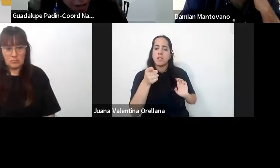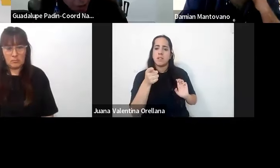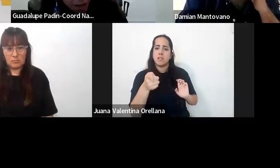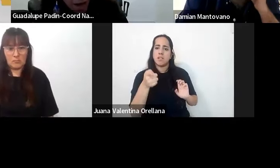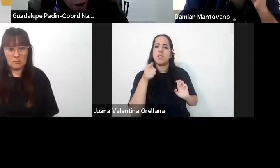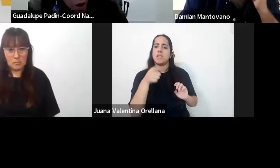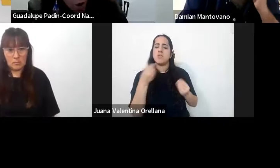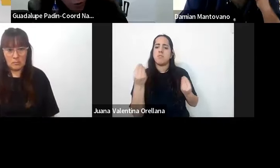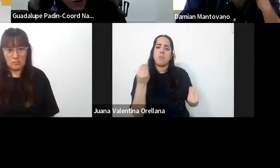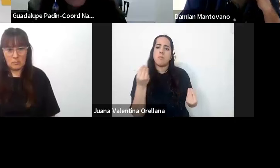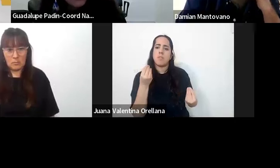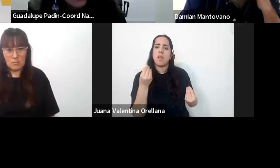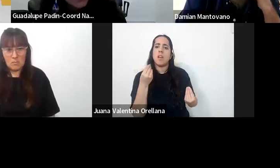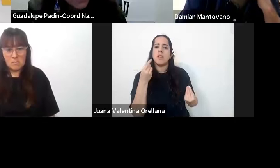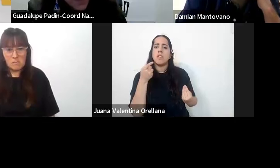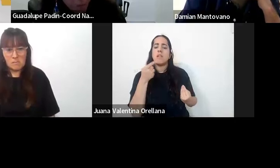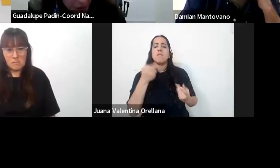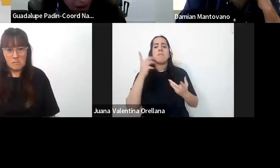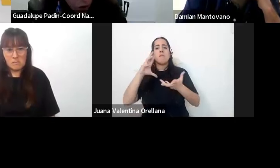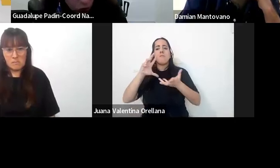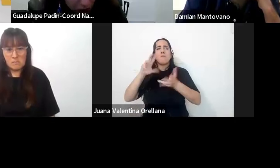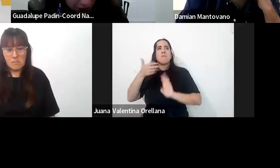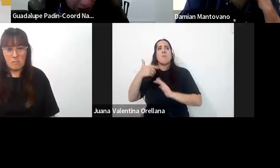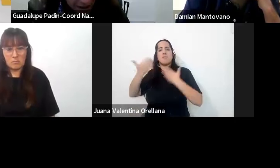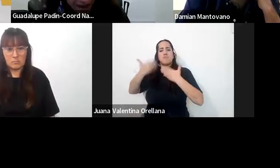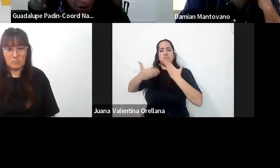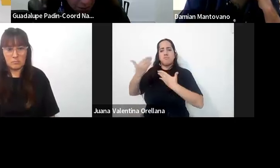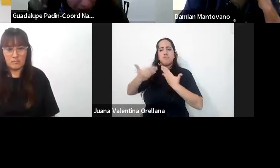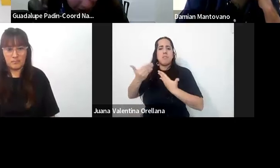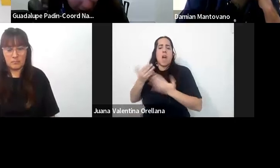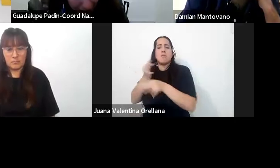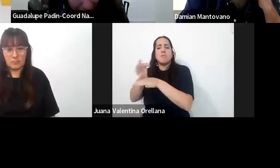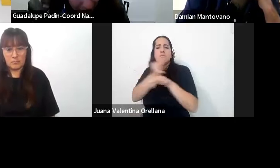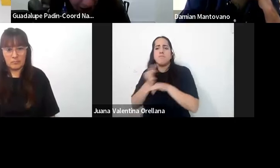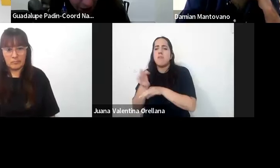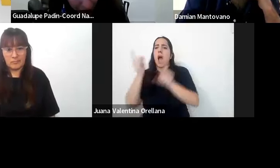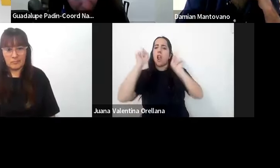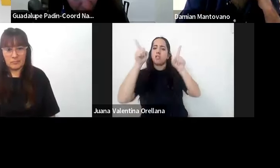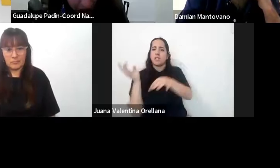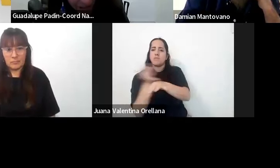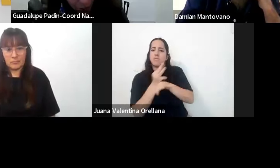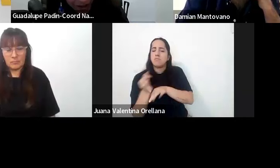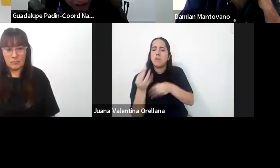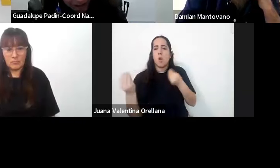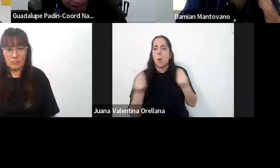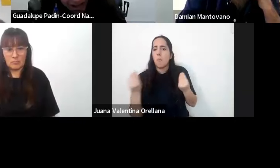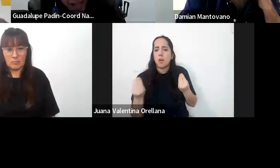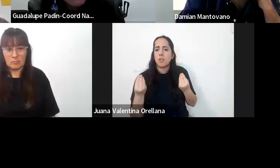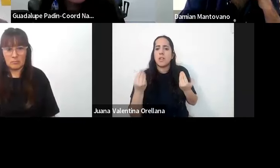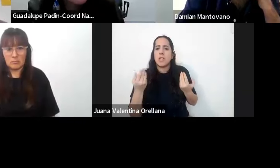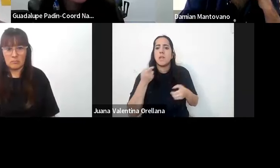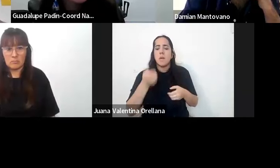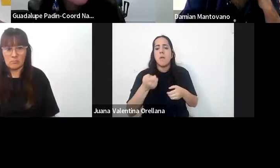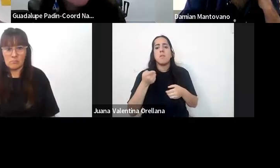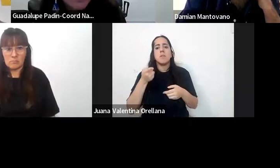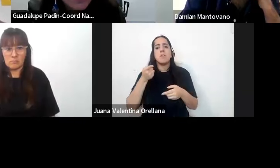caso tiene que ver cómo se forman a los docentes para que efectivamente se pueda atender a